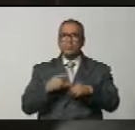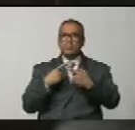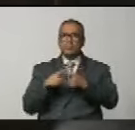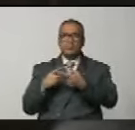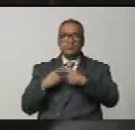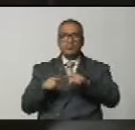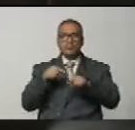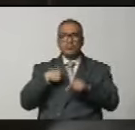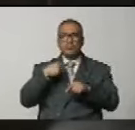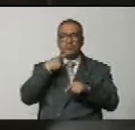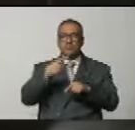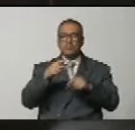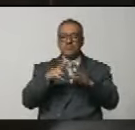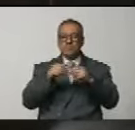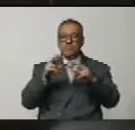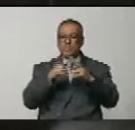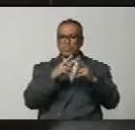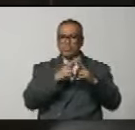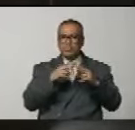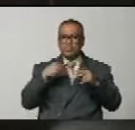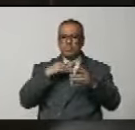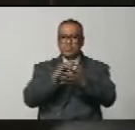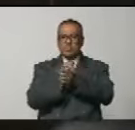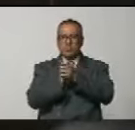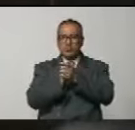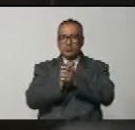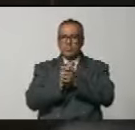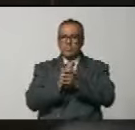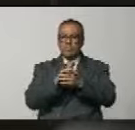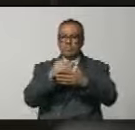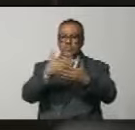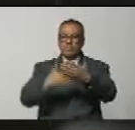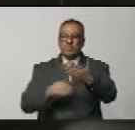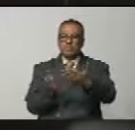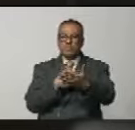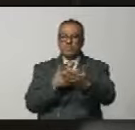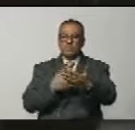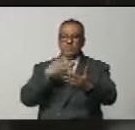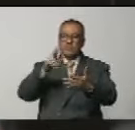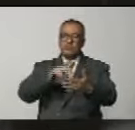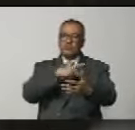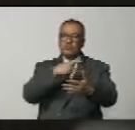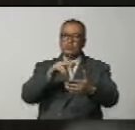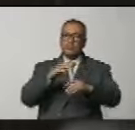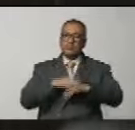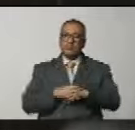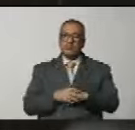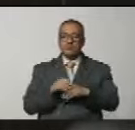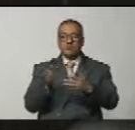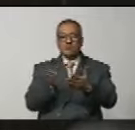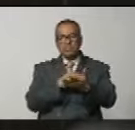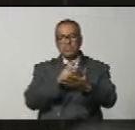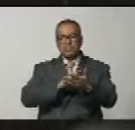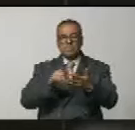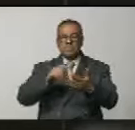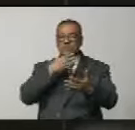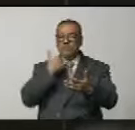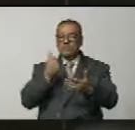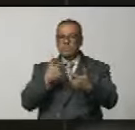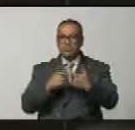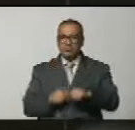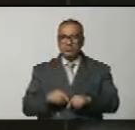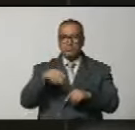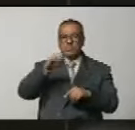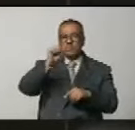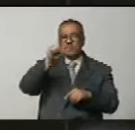otros que todos conocemos, usted que es amigo de la obra literaria y lo hay otros, y que mejor entre otros que